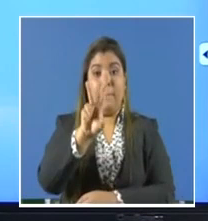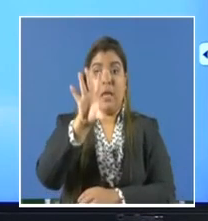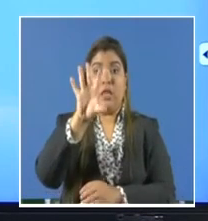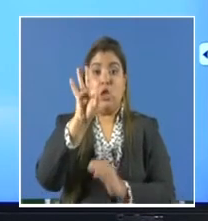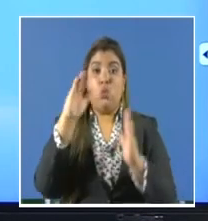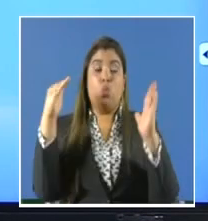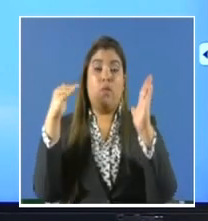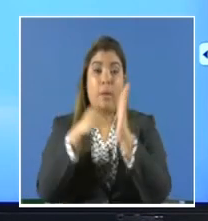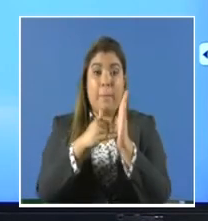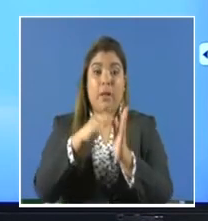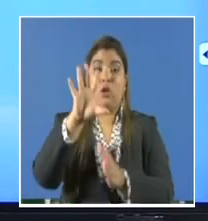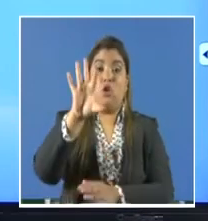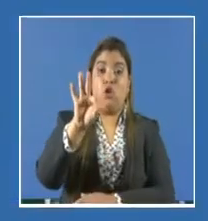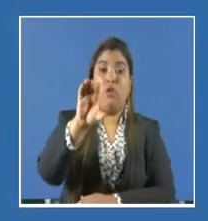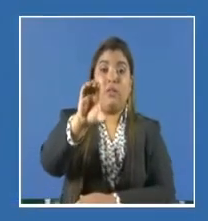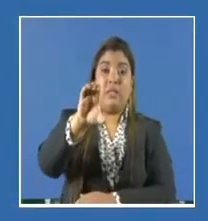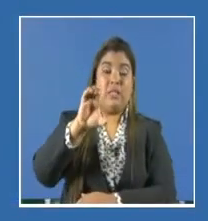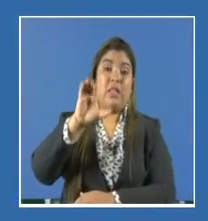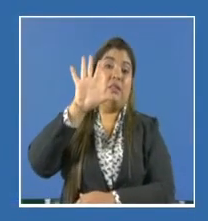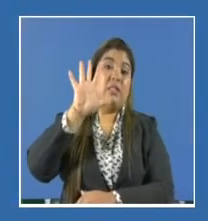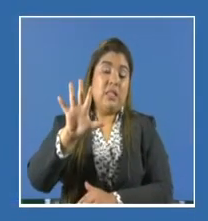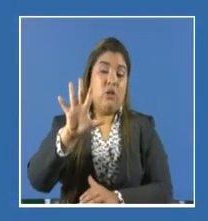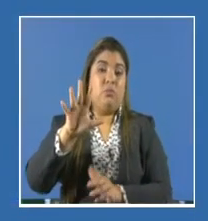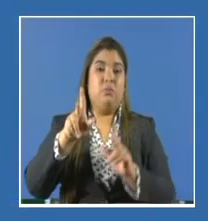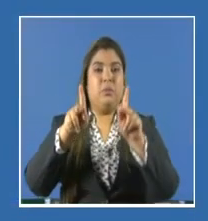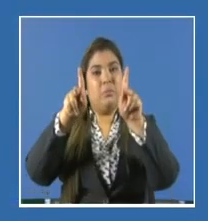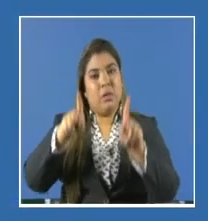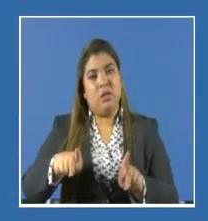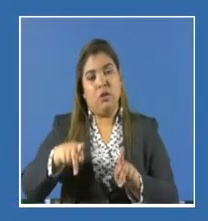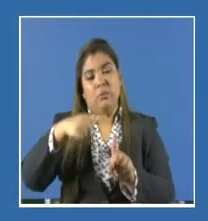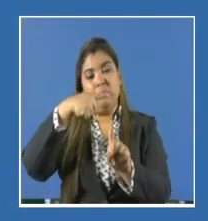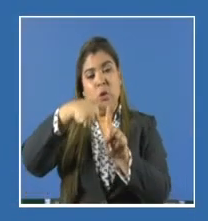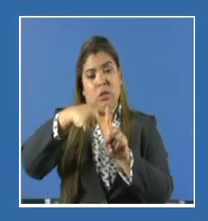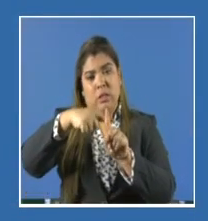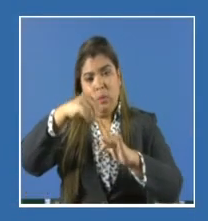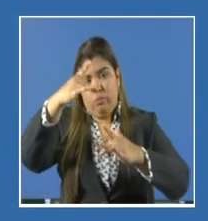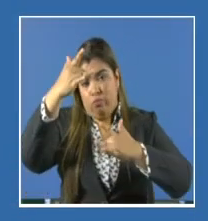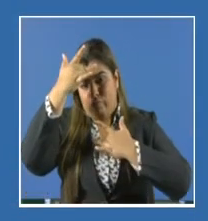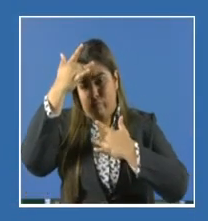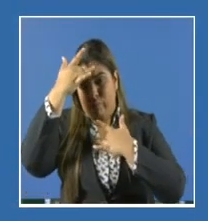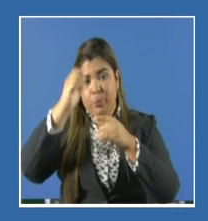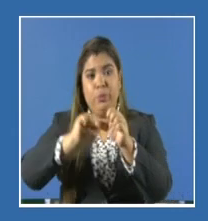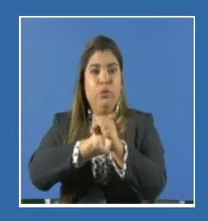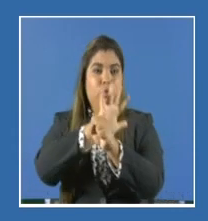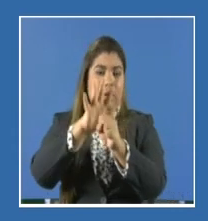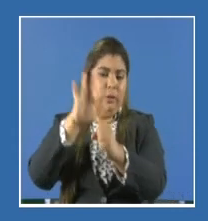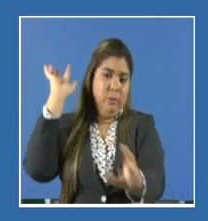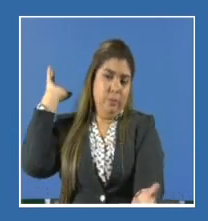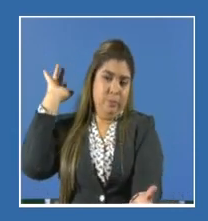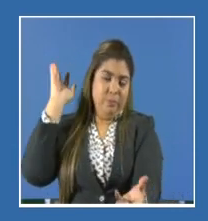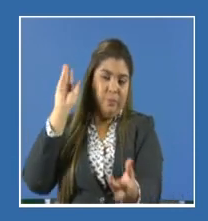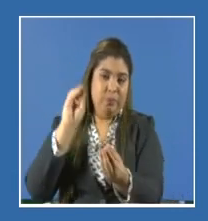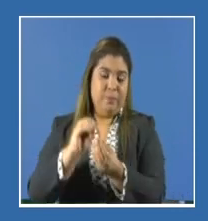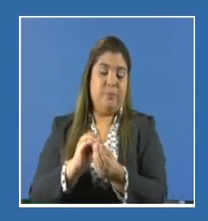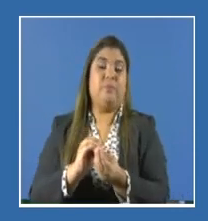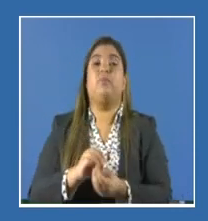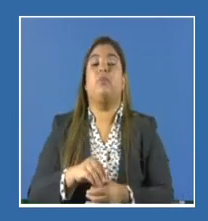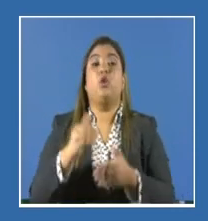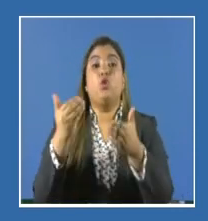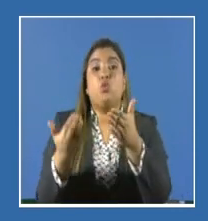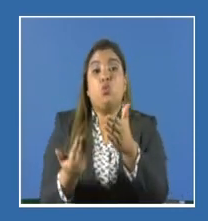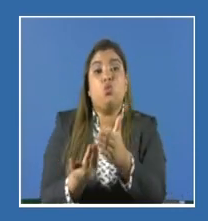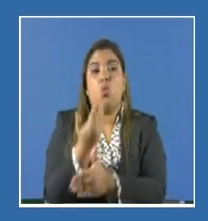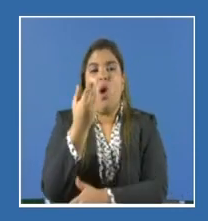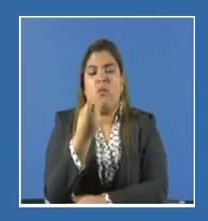.905 casos confirmados acumulados, de los cuales son